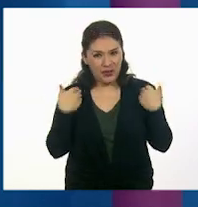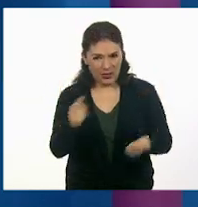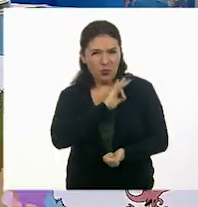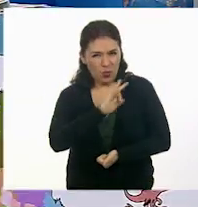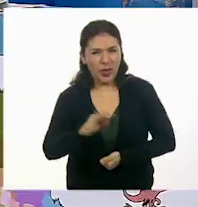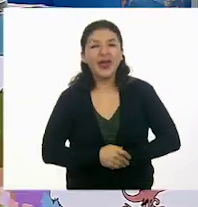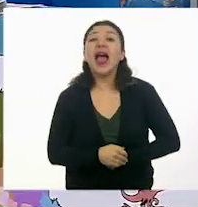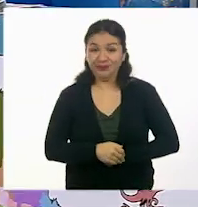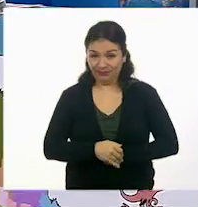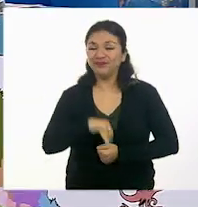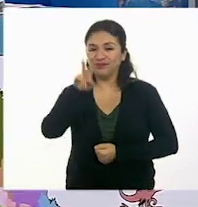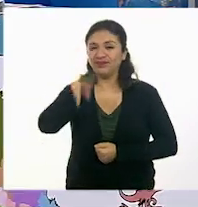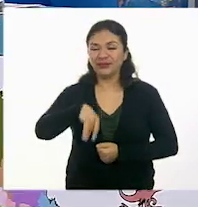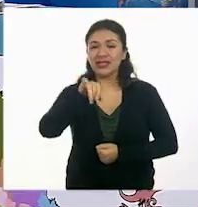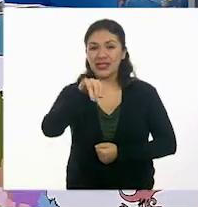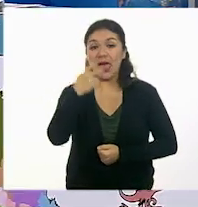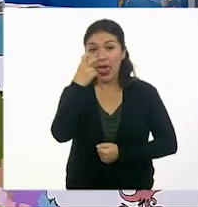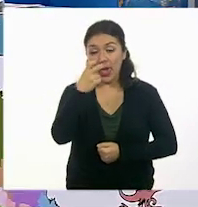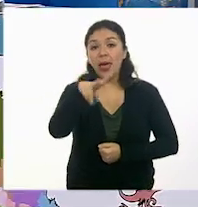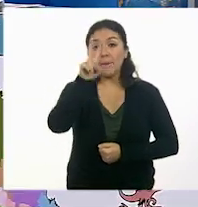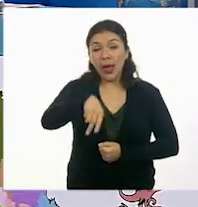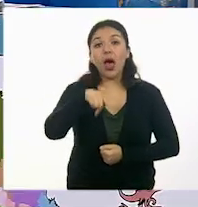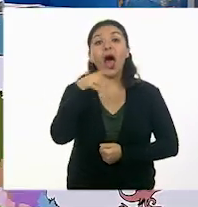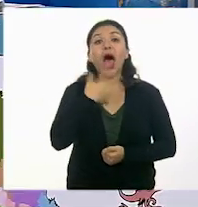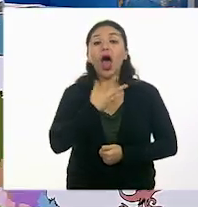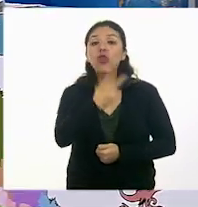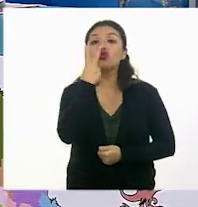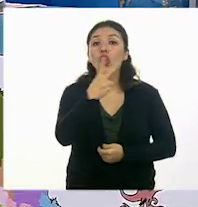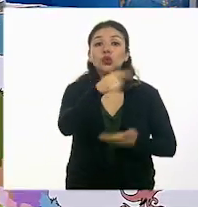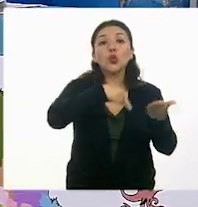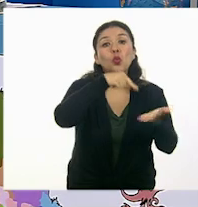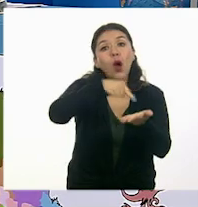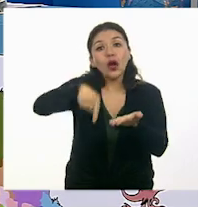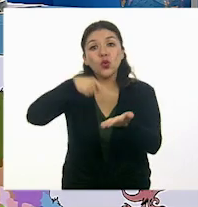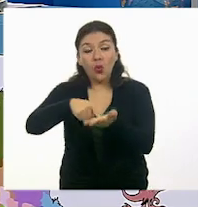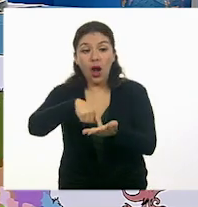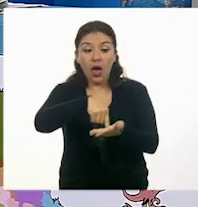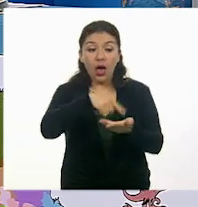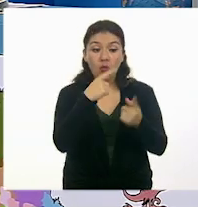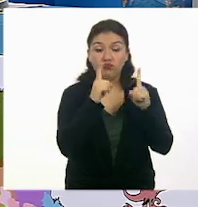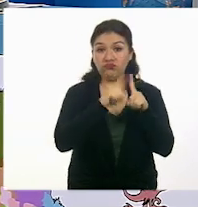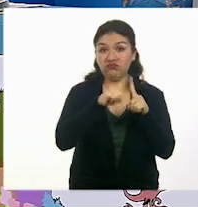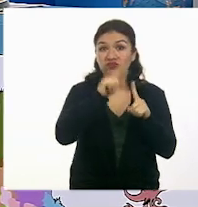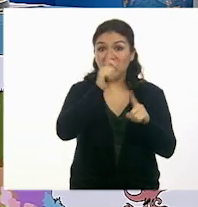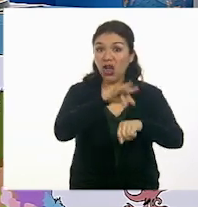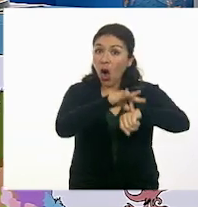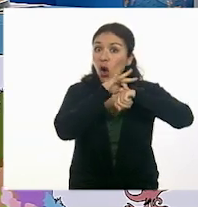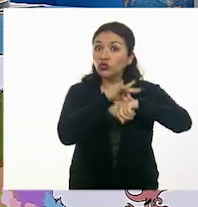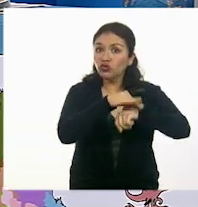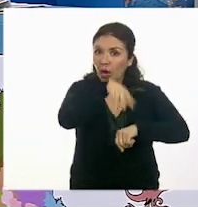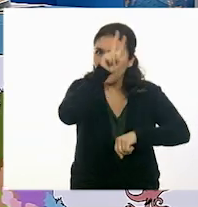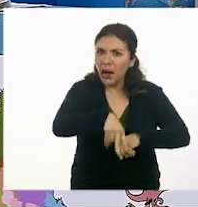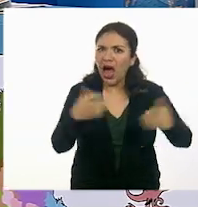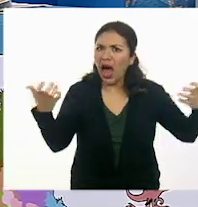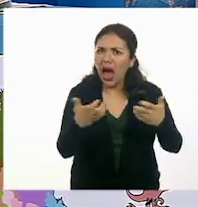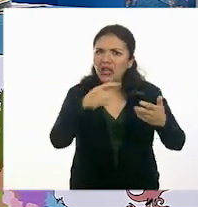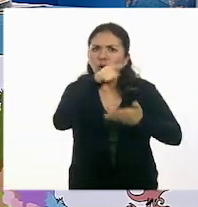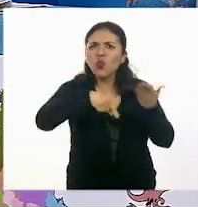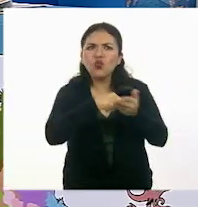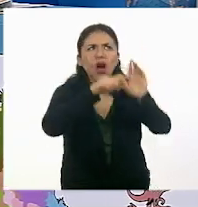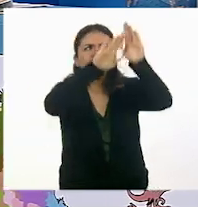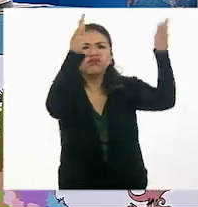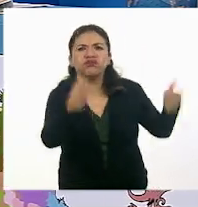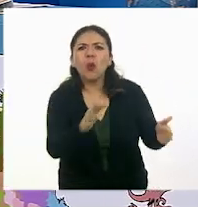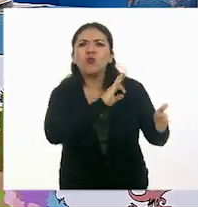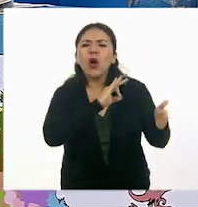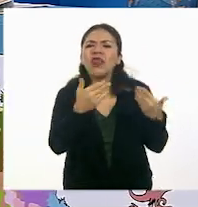Exactamente. sí, efectivamente nosotros tenemos dos espacios. El espacio real, que es donde los actores ejecutan la acción. Puede